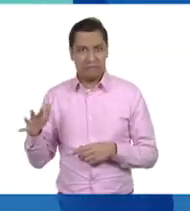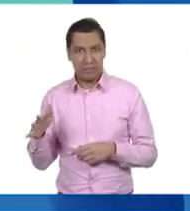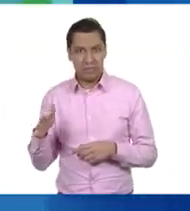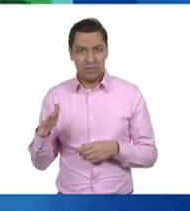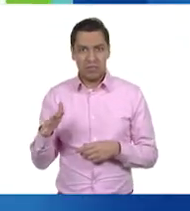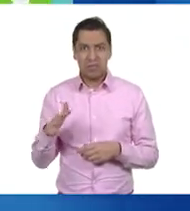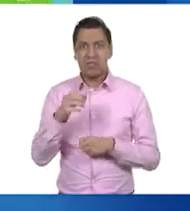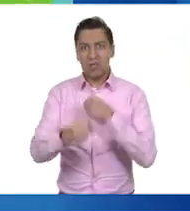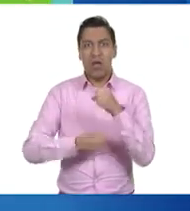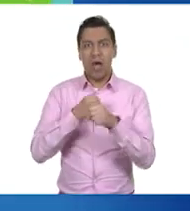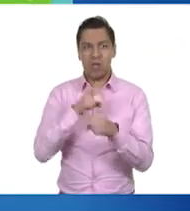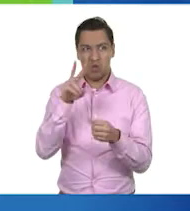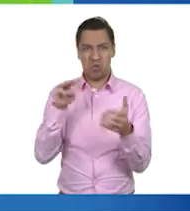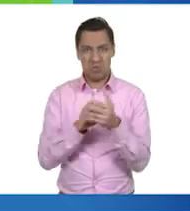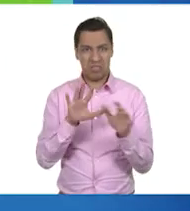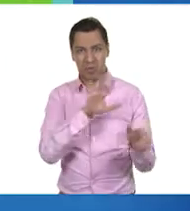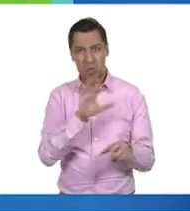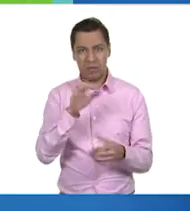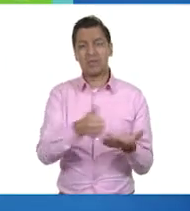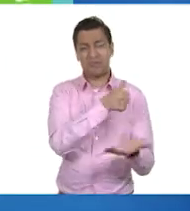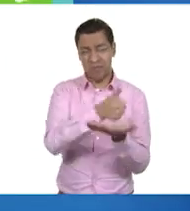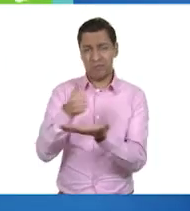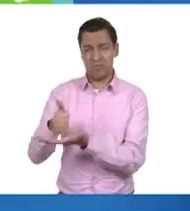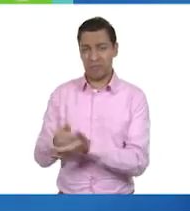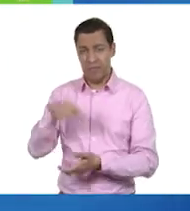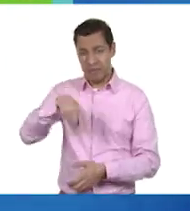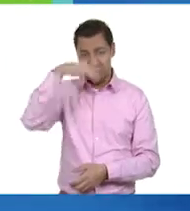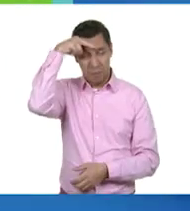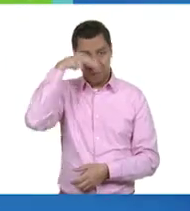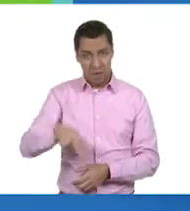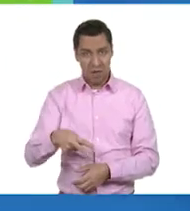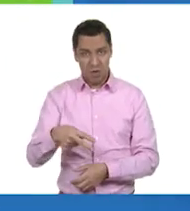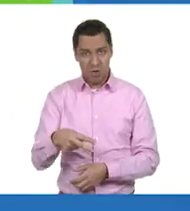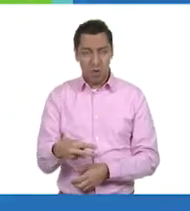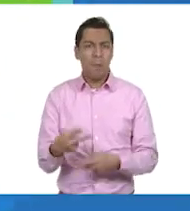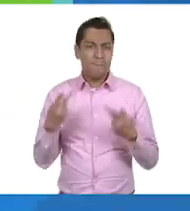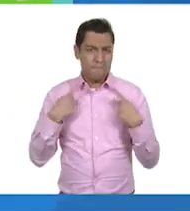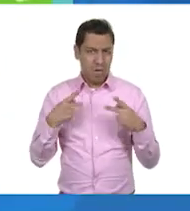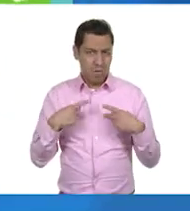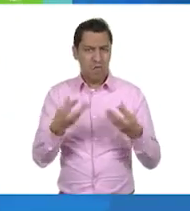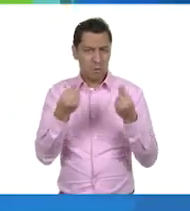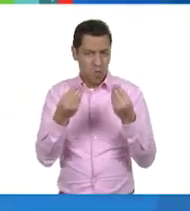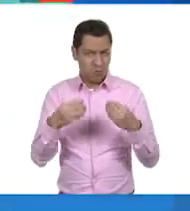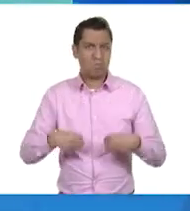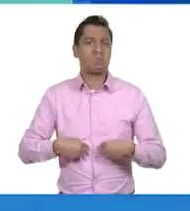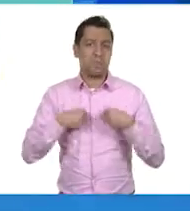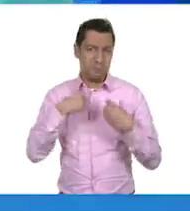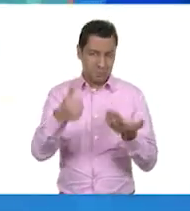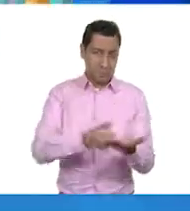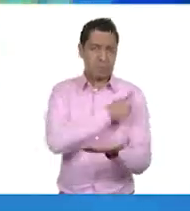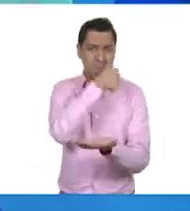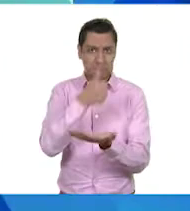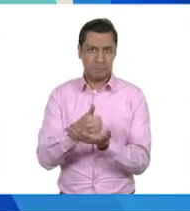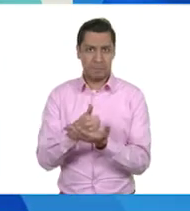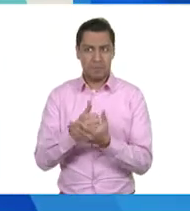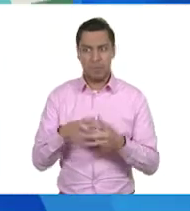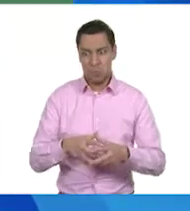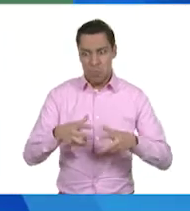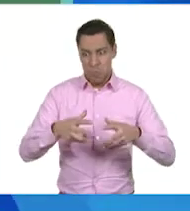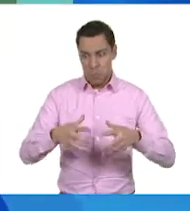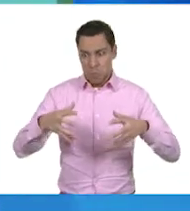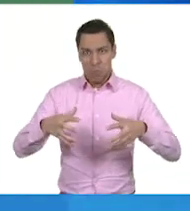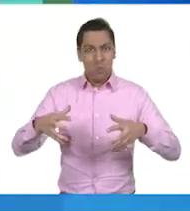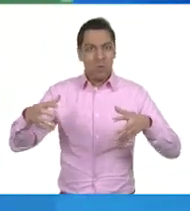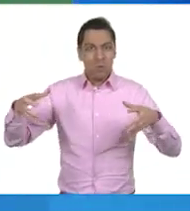para el 2050. En México, 3 de cada 4 personas habitan en centros urbanos. El crecimiento de las ciudades